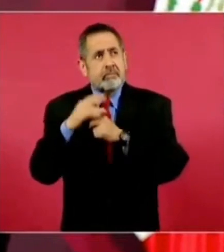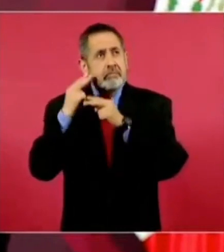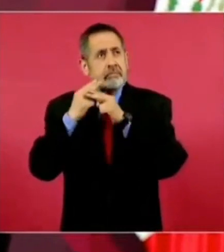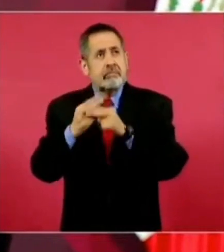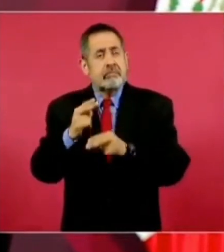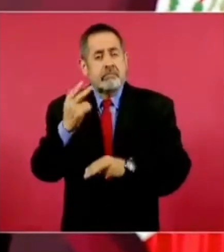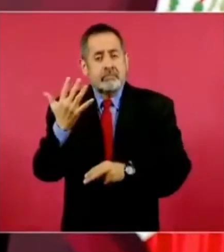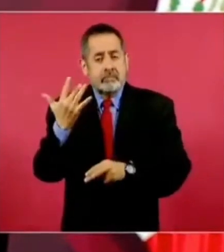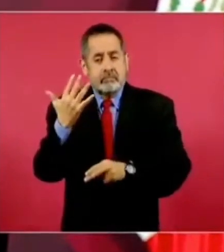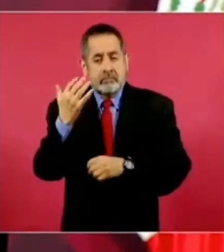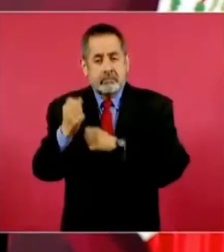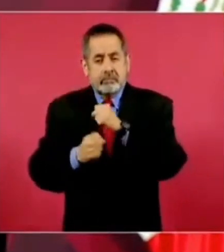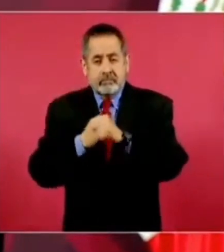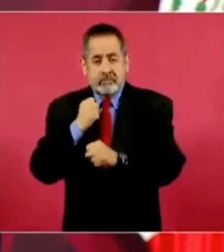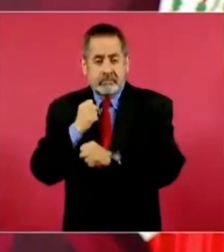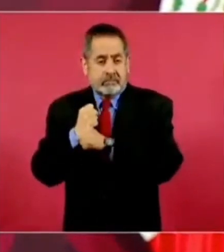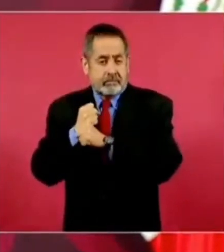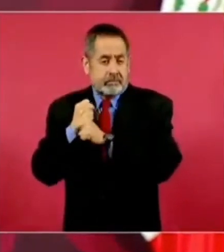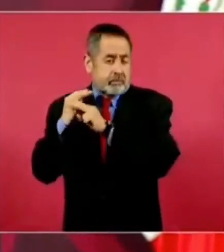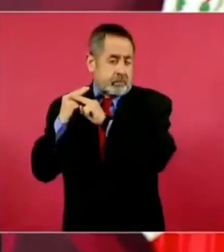de estar en esto